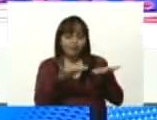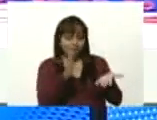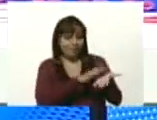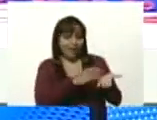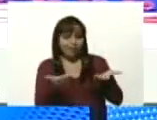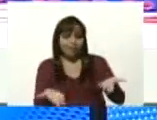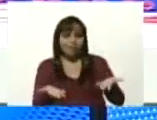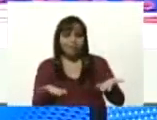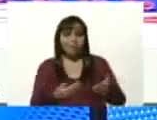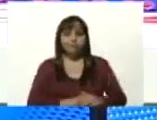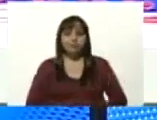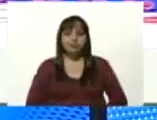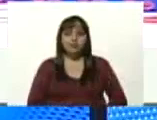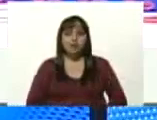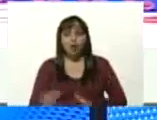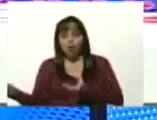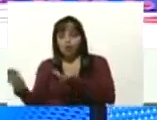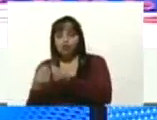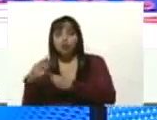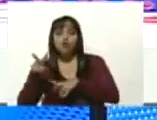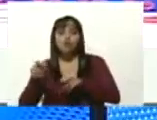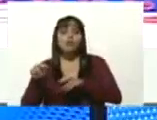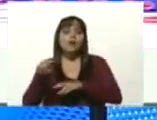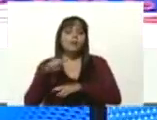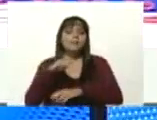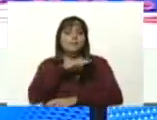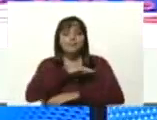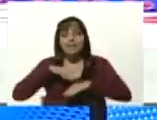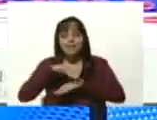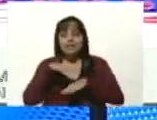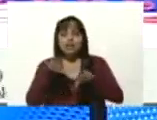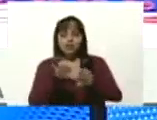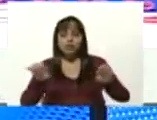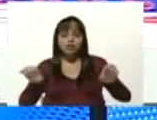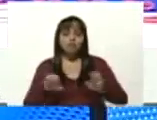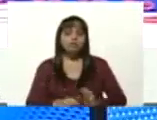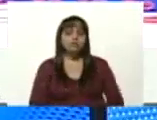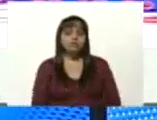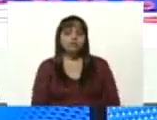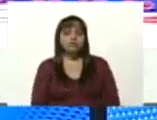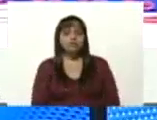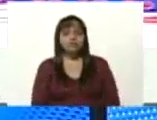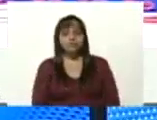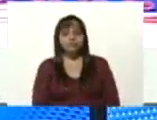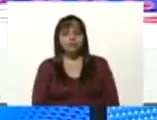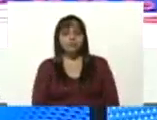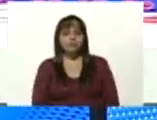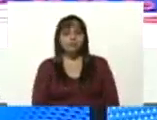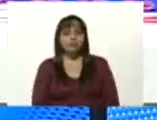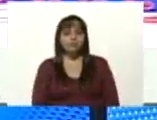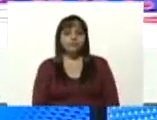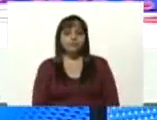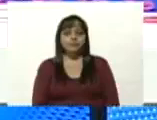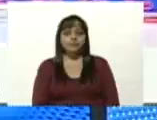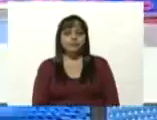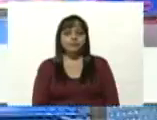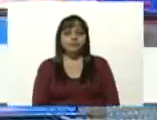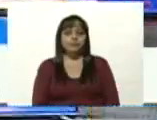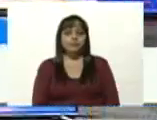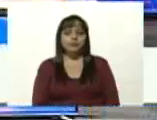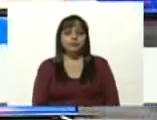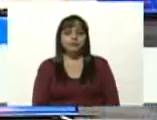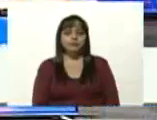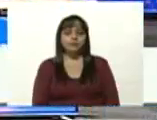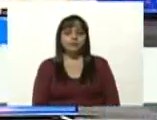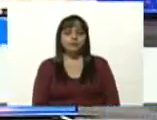y de la nueva ministra Yelitze Santaella la avanzadora la aristóbula de la